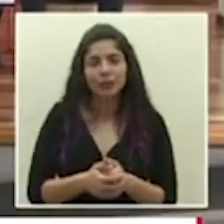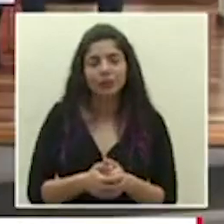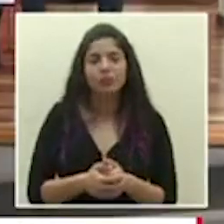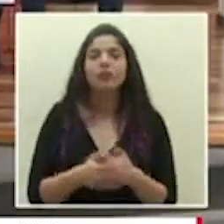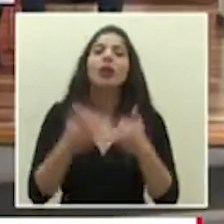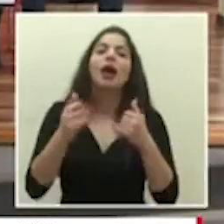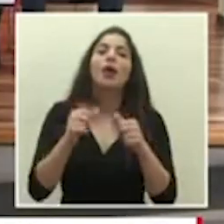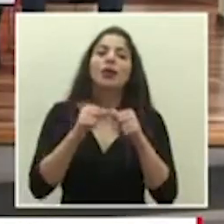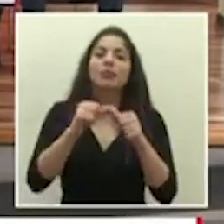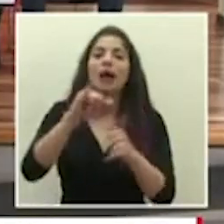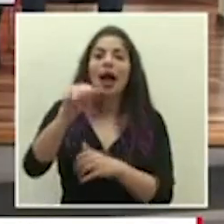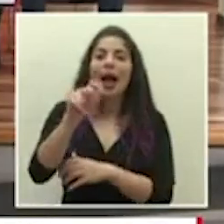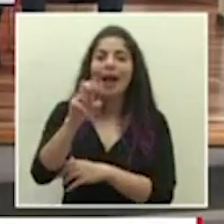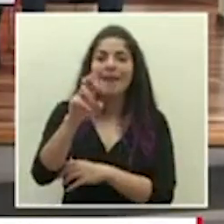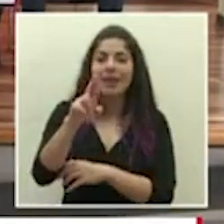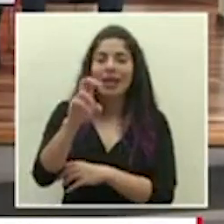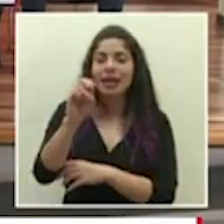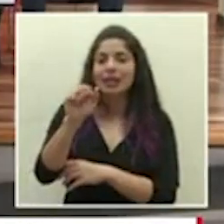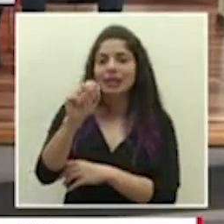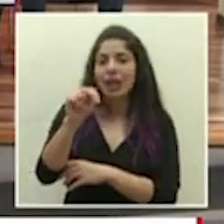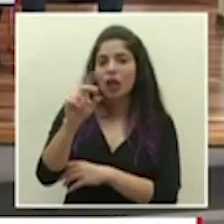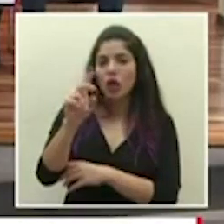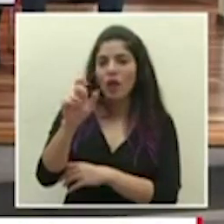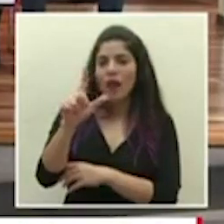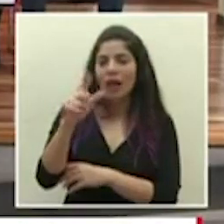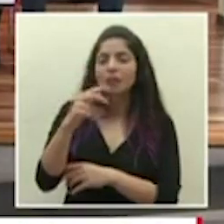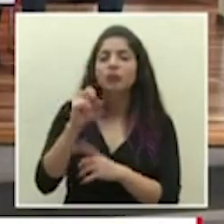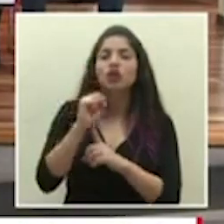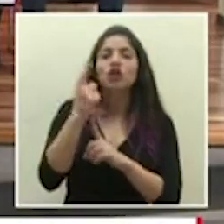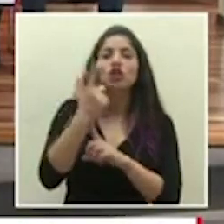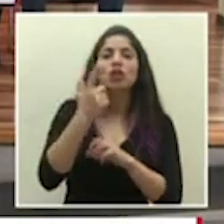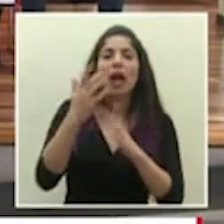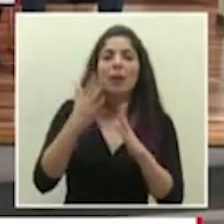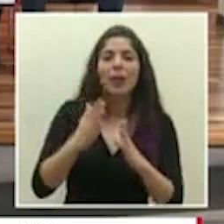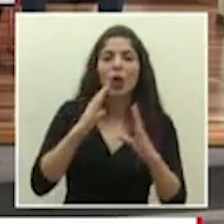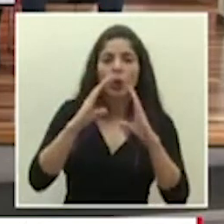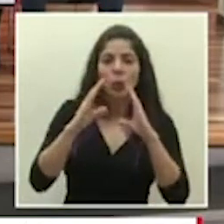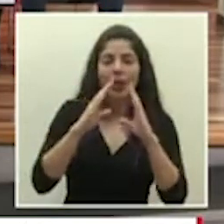continuamos con Javier Sandoval de Sociable Comunicaciones